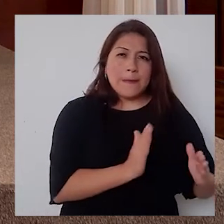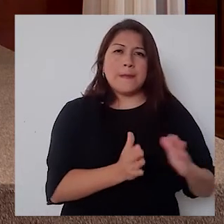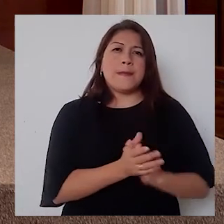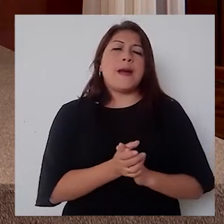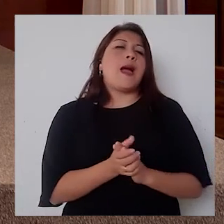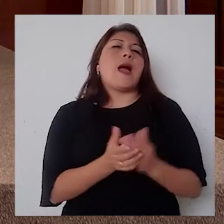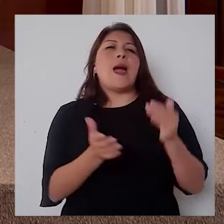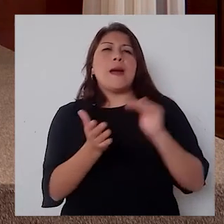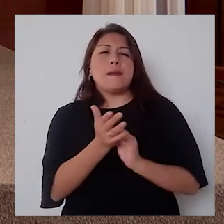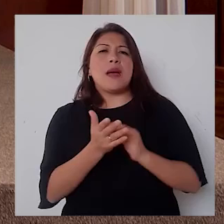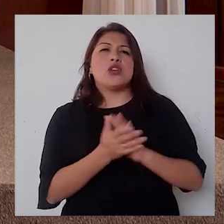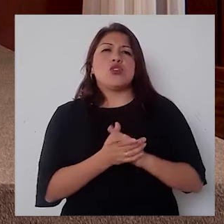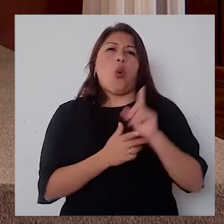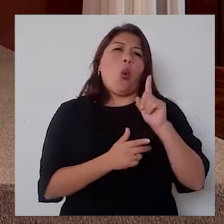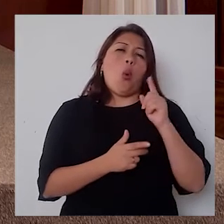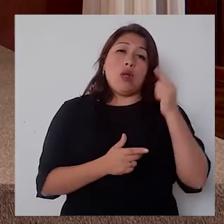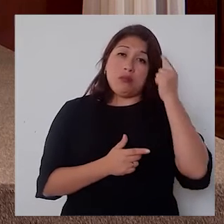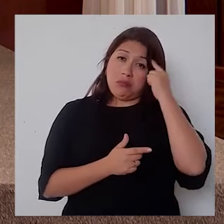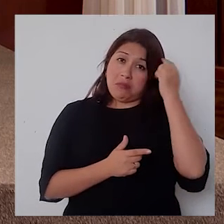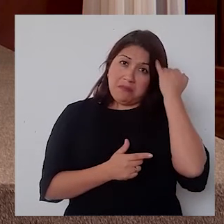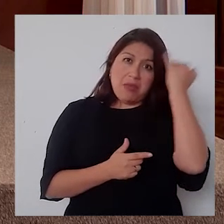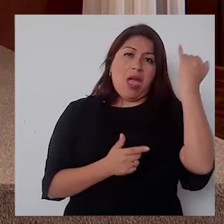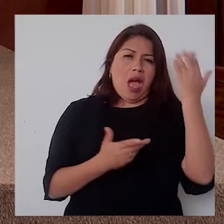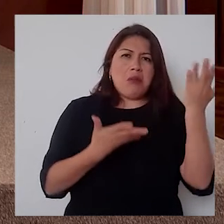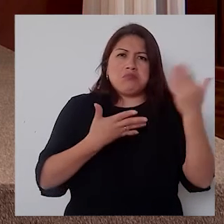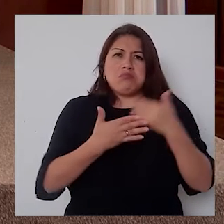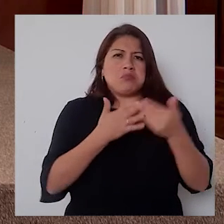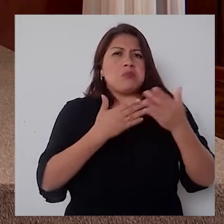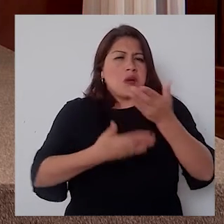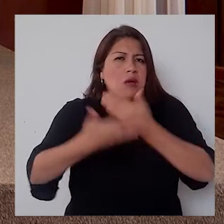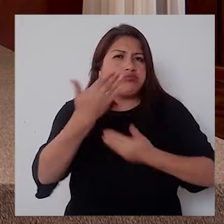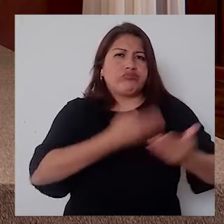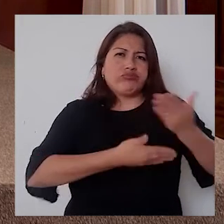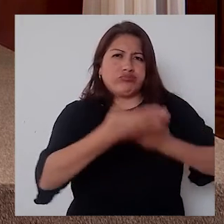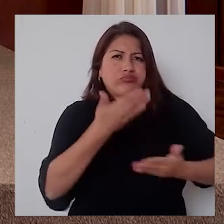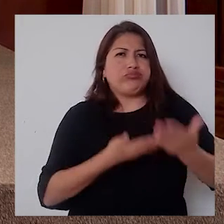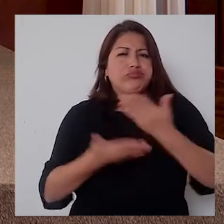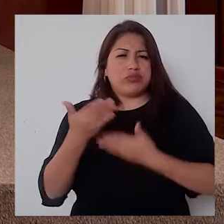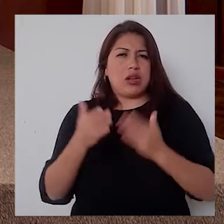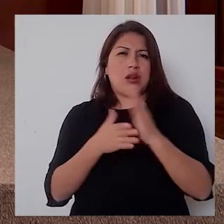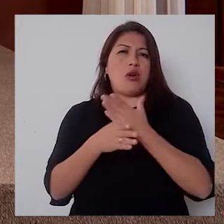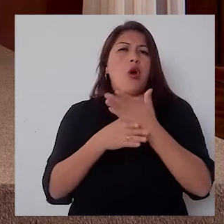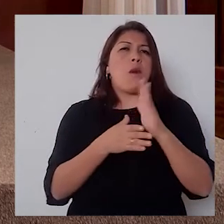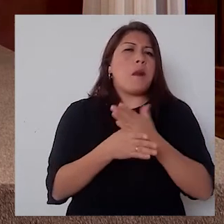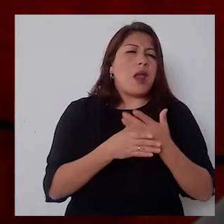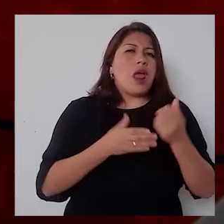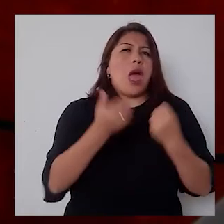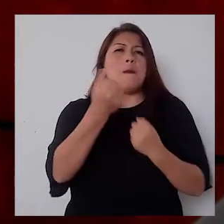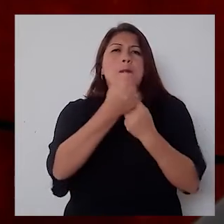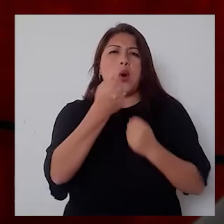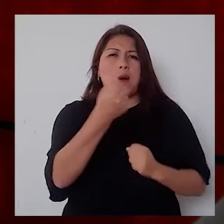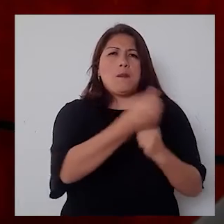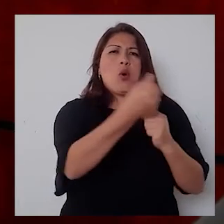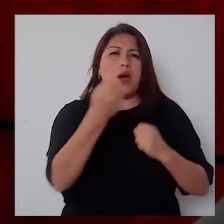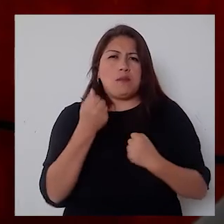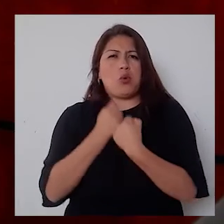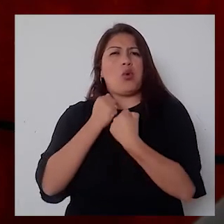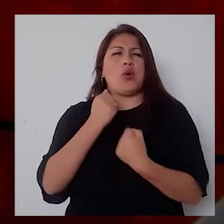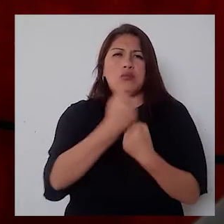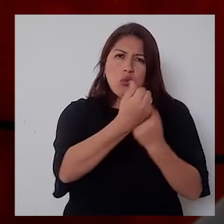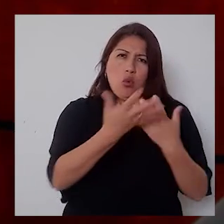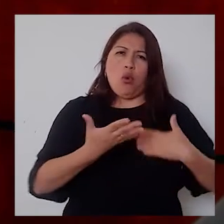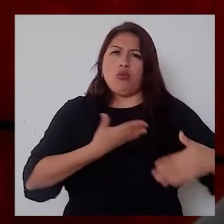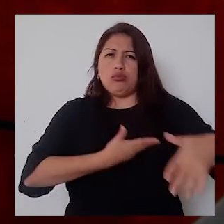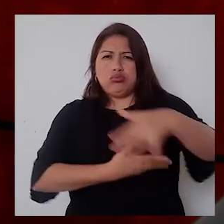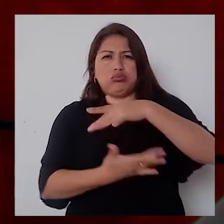y que con sus recursos apoyen, le den bienestar, le den beneficio, le den salud,